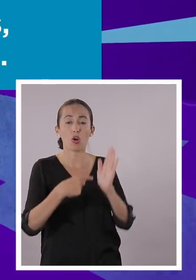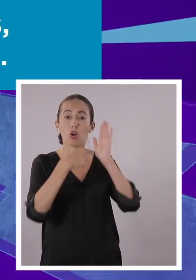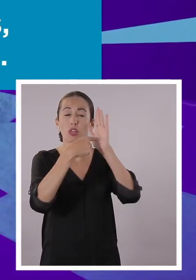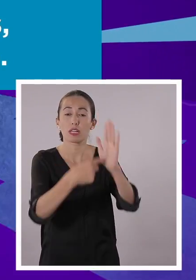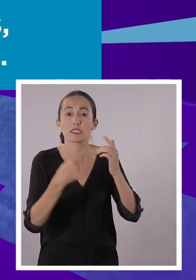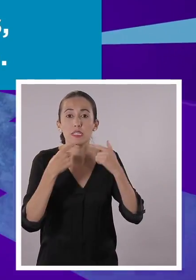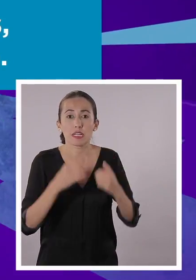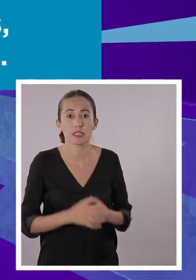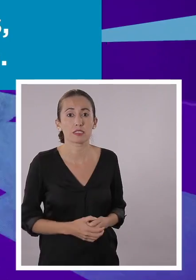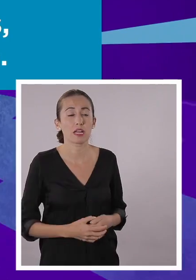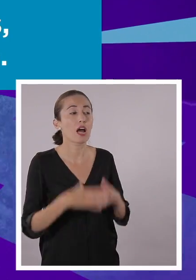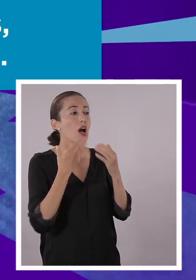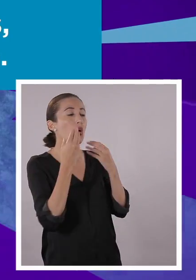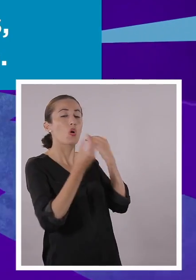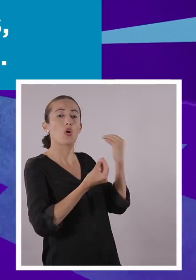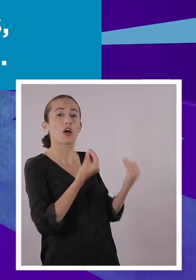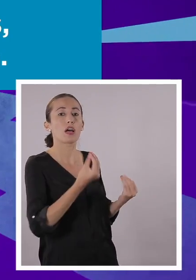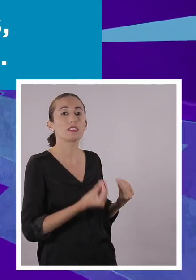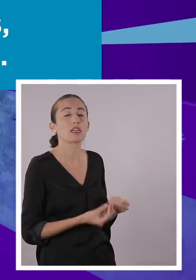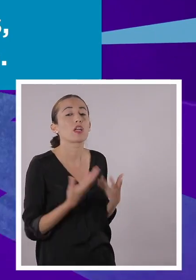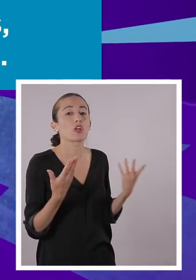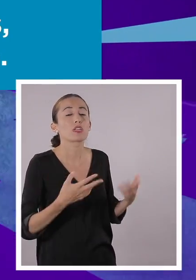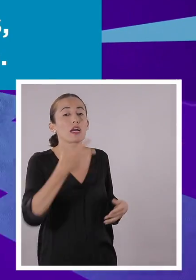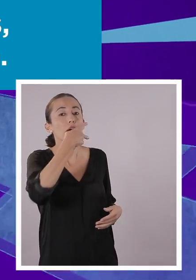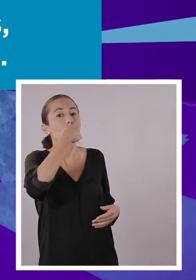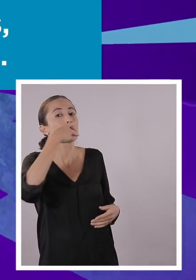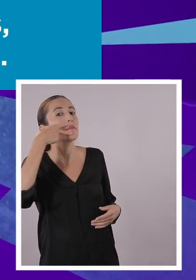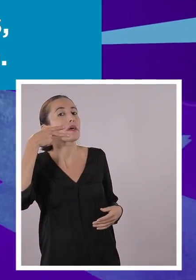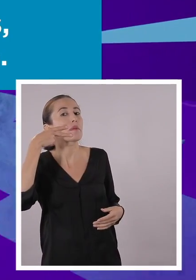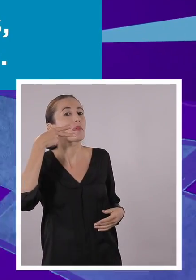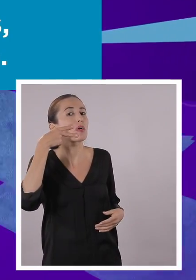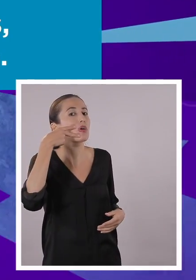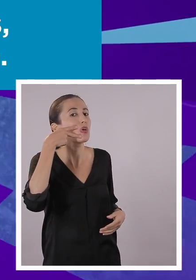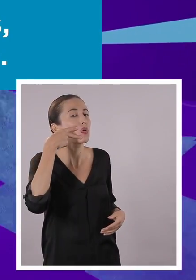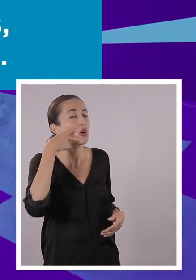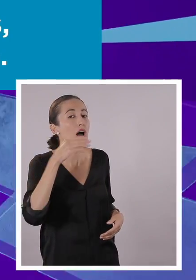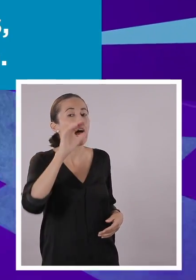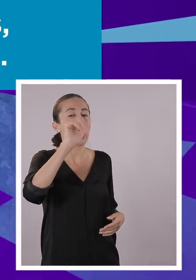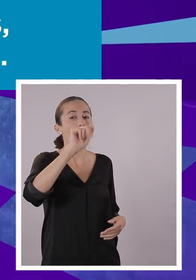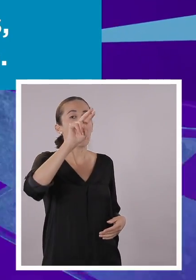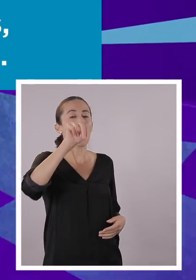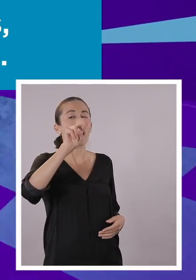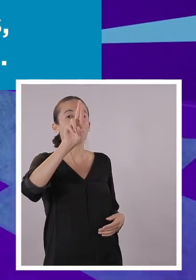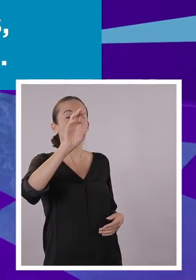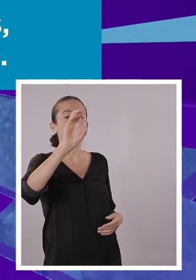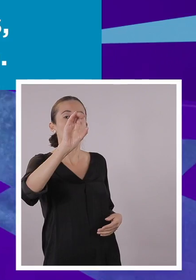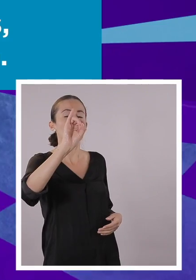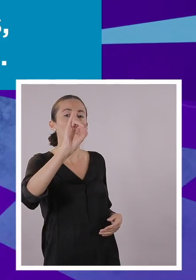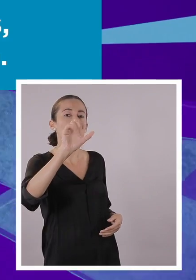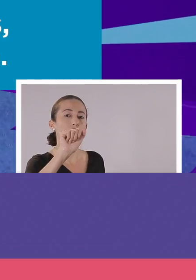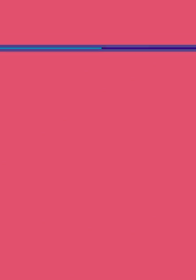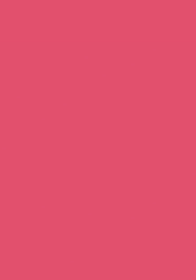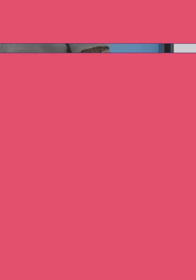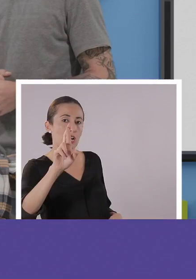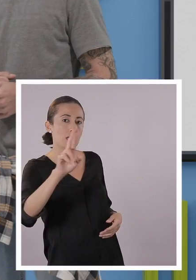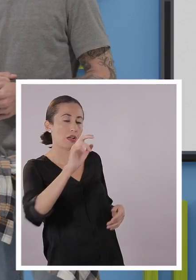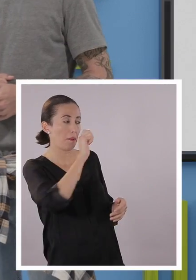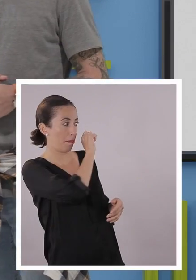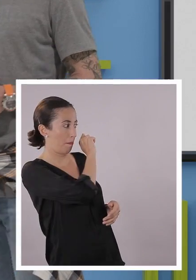del día. Muy bien. Lo primero que debemos hacer es señalar el verbo. ¿Qué es? Anunciado. Anunciado. Ahí está. ¿Cierto?